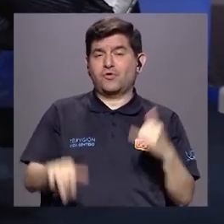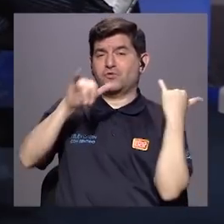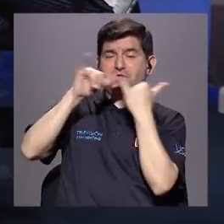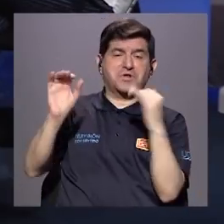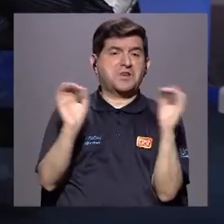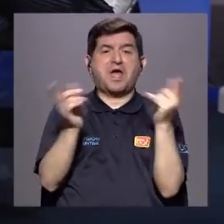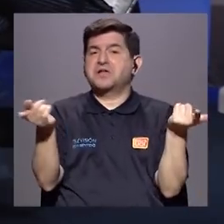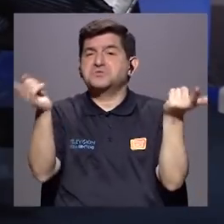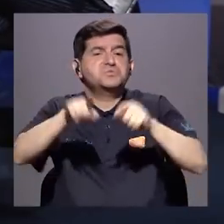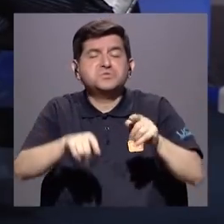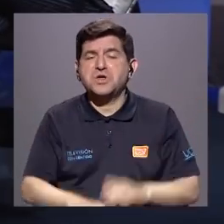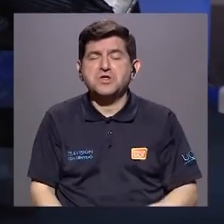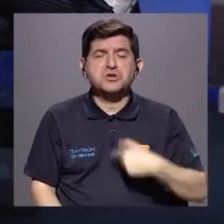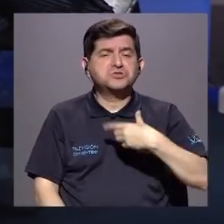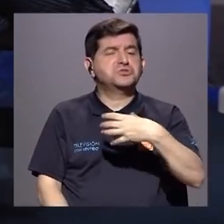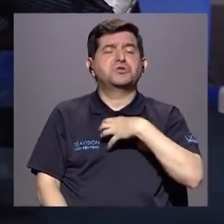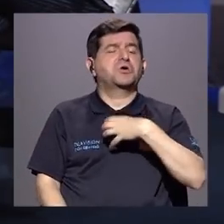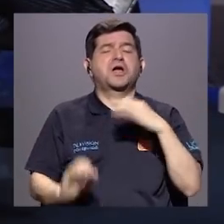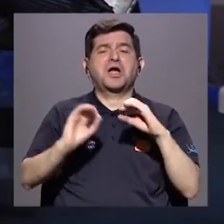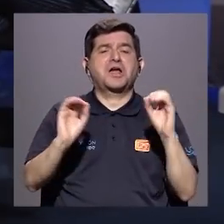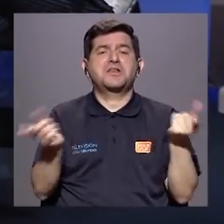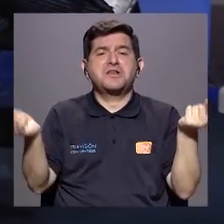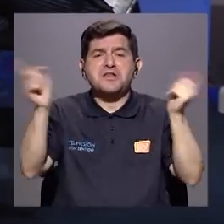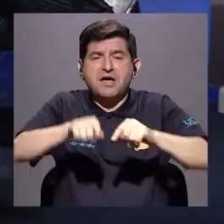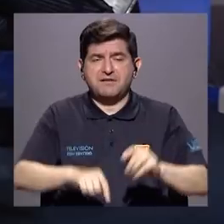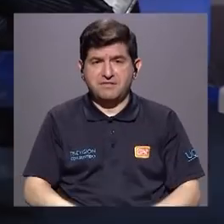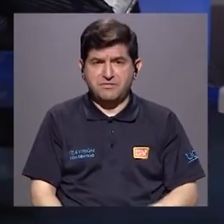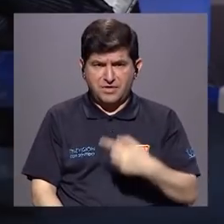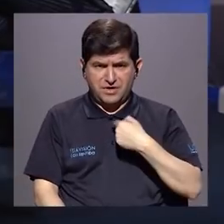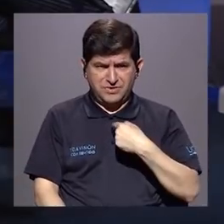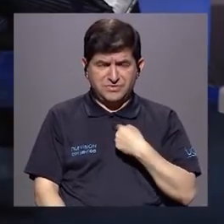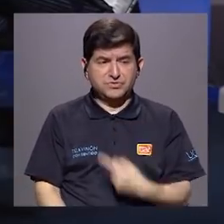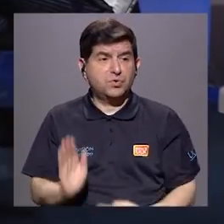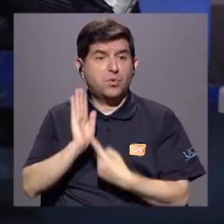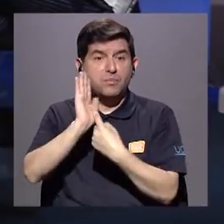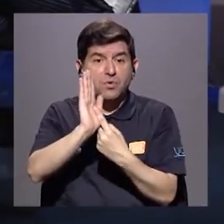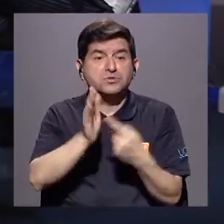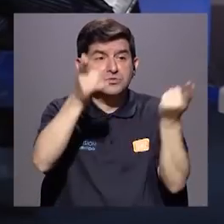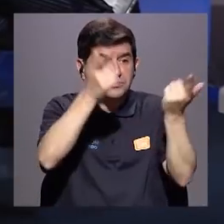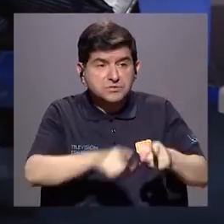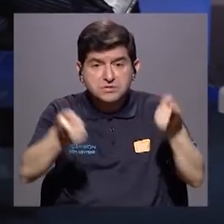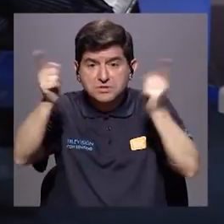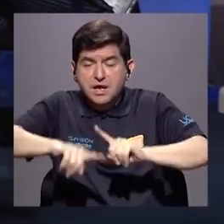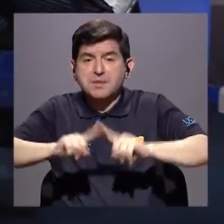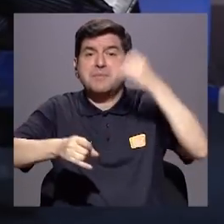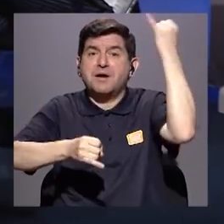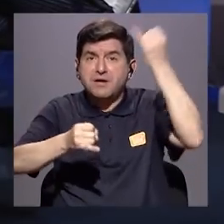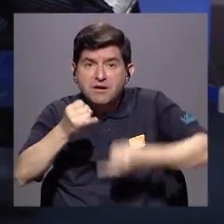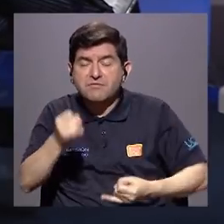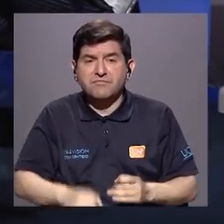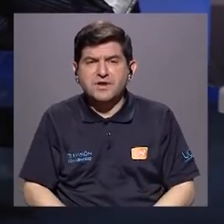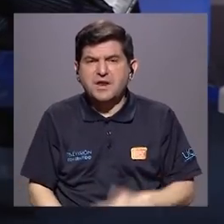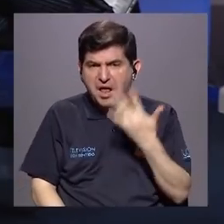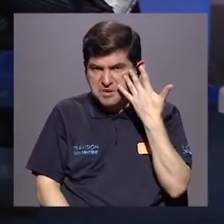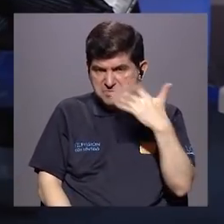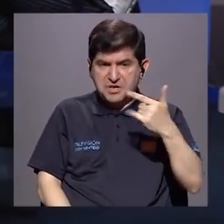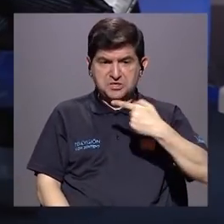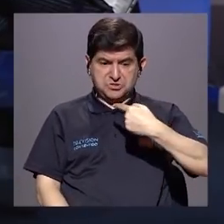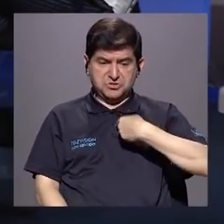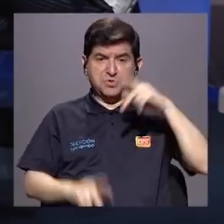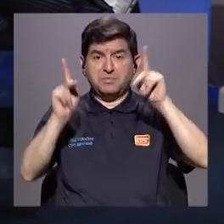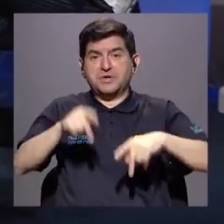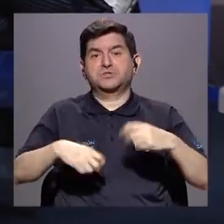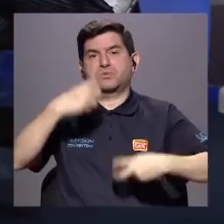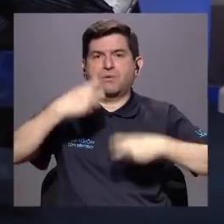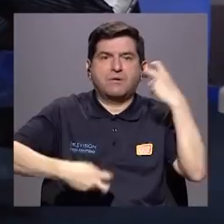y no pasó nada, que yo me quejé y no pasó nada, que yo hice visible lo que me estaba pasando, pero al final de cuentas pareciera que soy yo quien